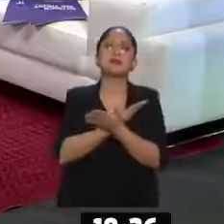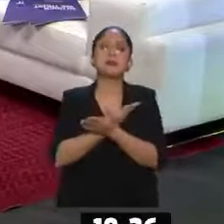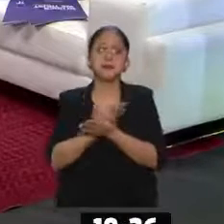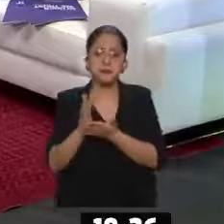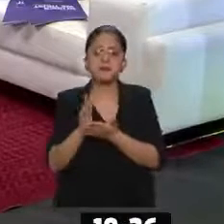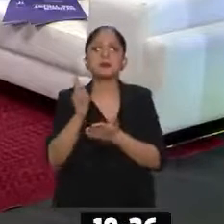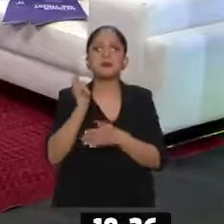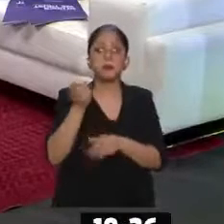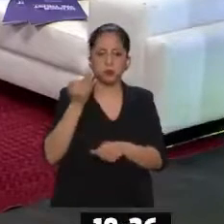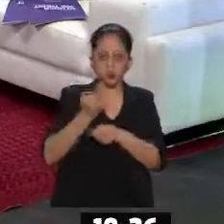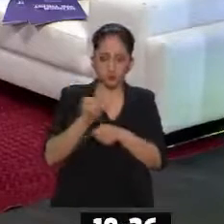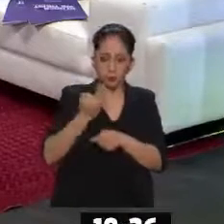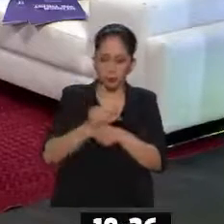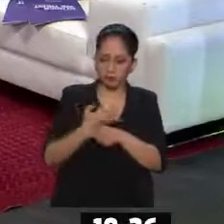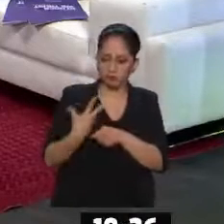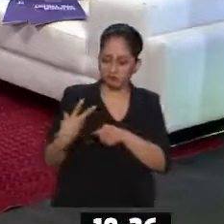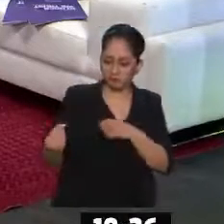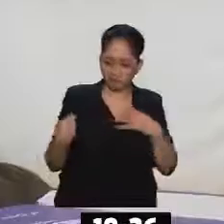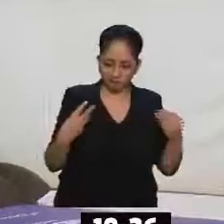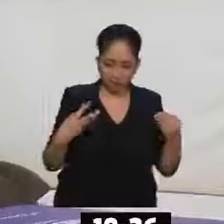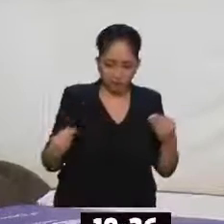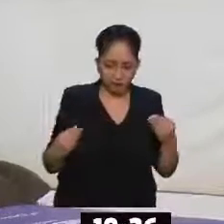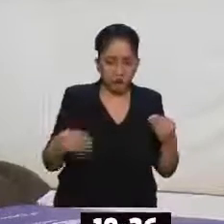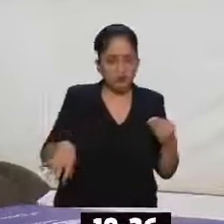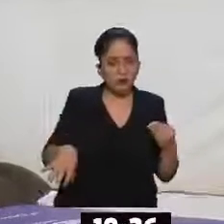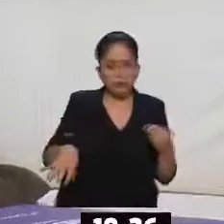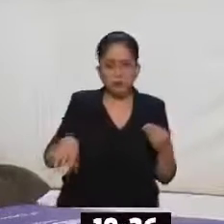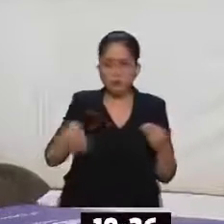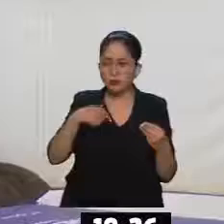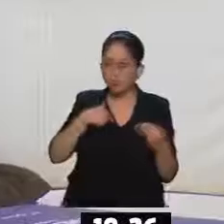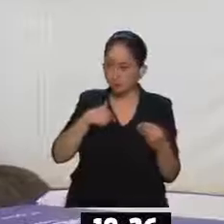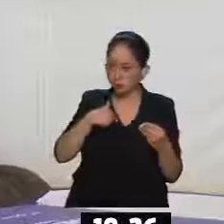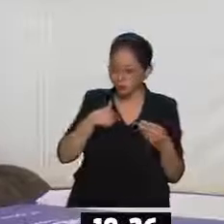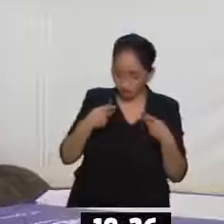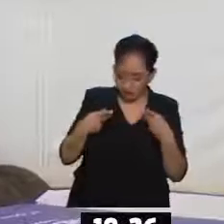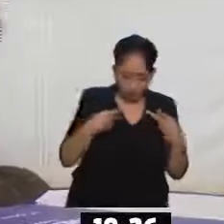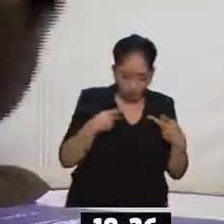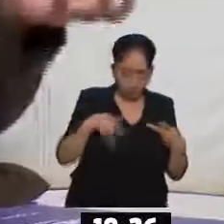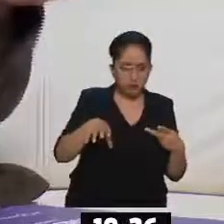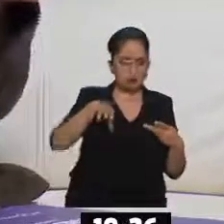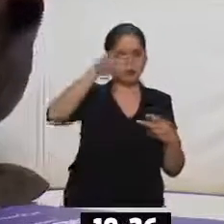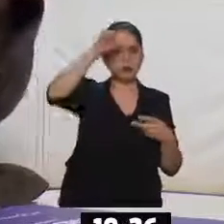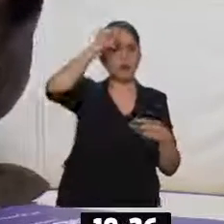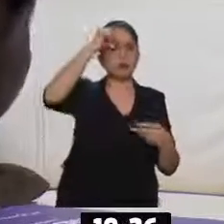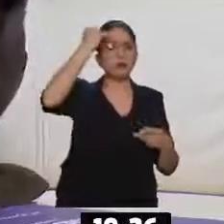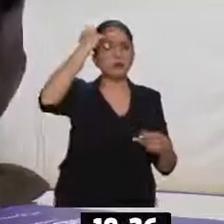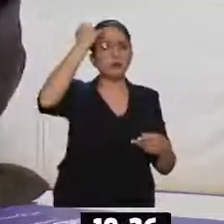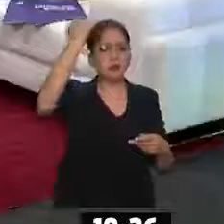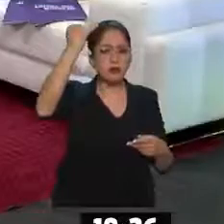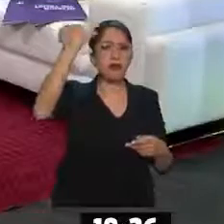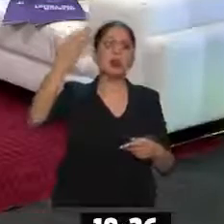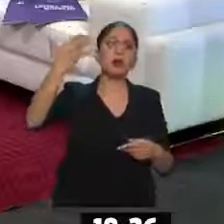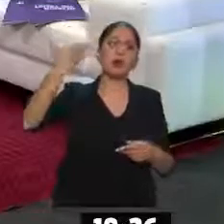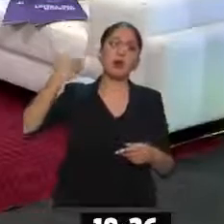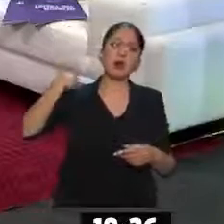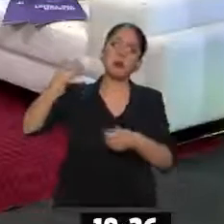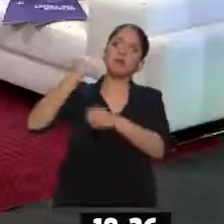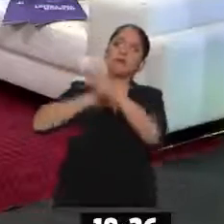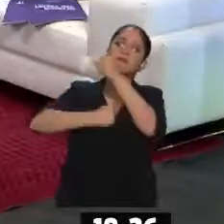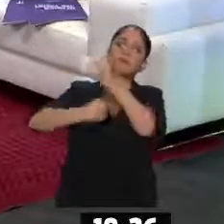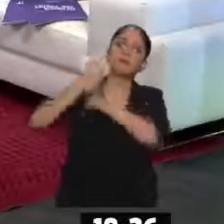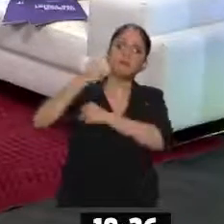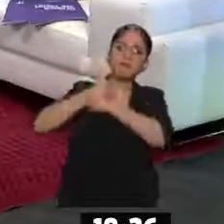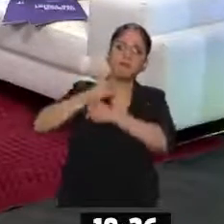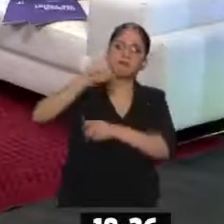la pandemia aceleró una idea y un proceso que... ¿Que no hay que perder un canalito? Lo teníamos atrasado, desde hace muchos años